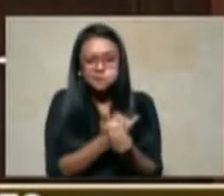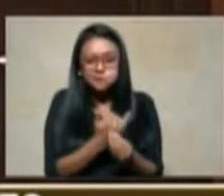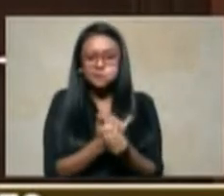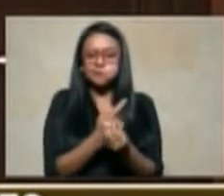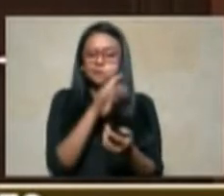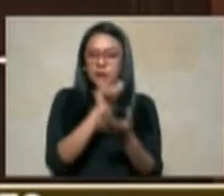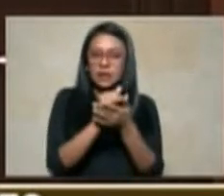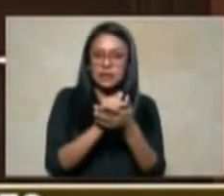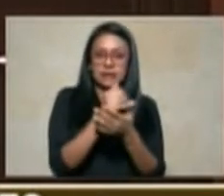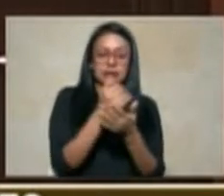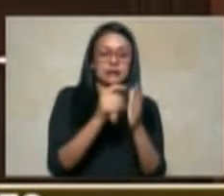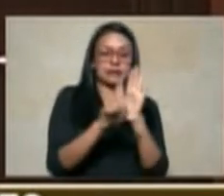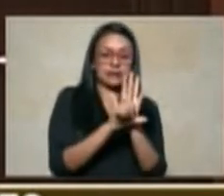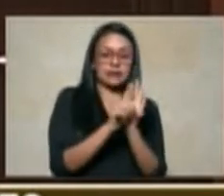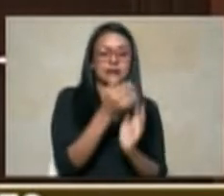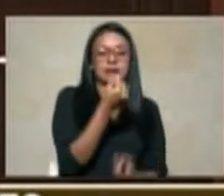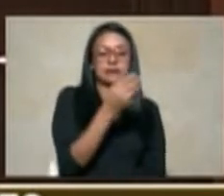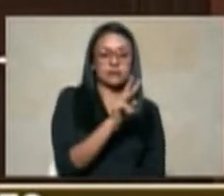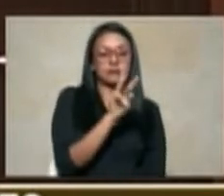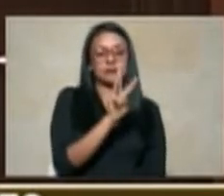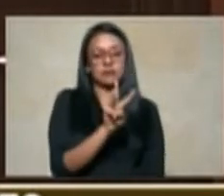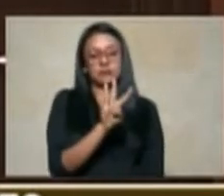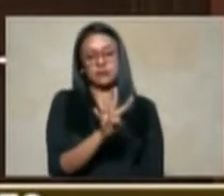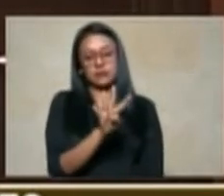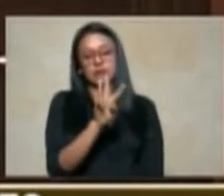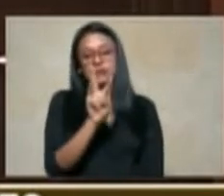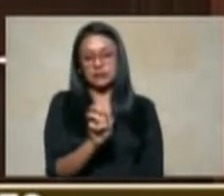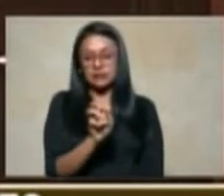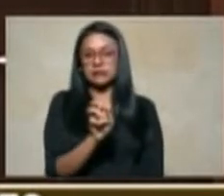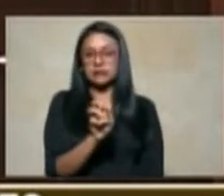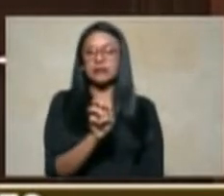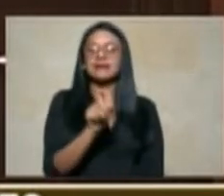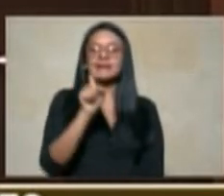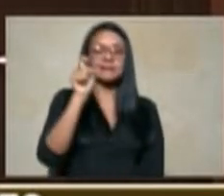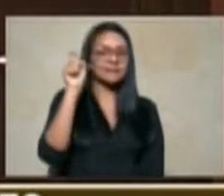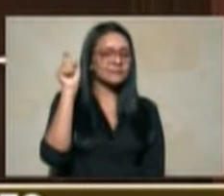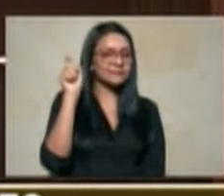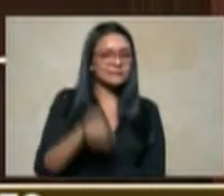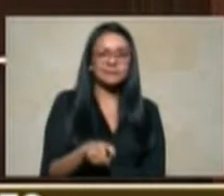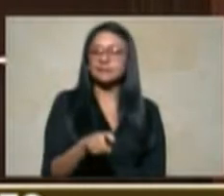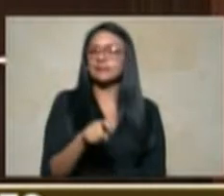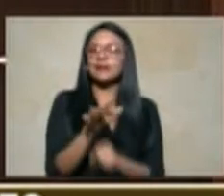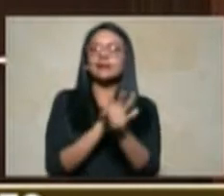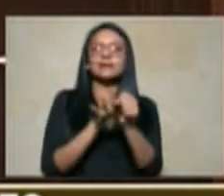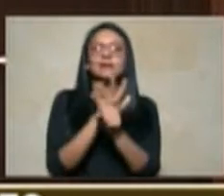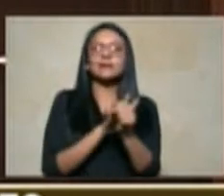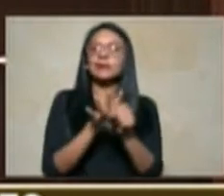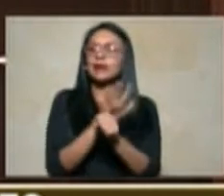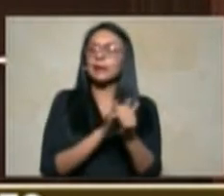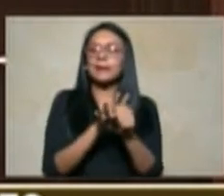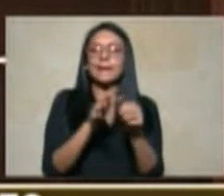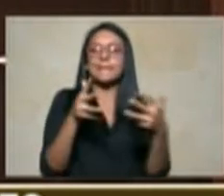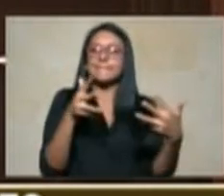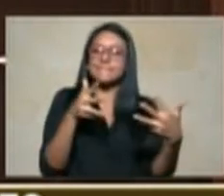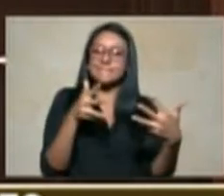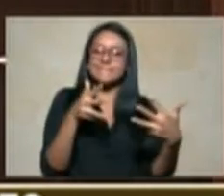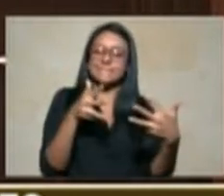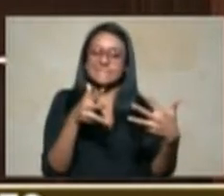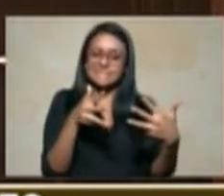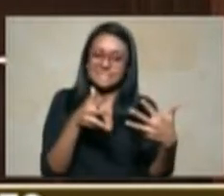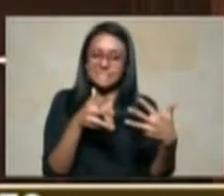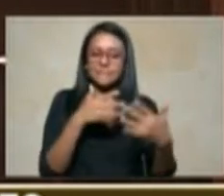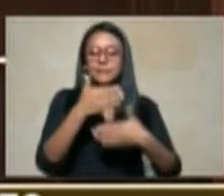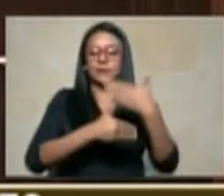son necesariamente casos que no encuadren el proceso restitutivo sino todo lo